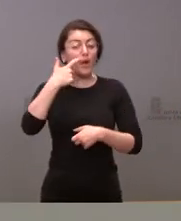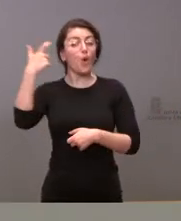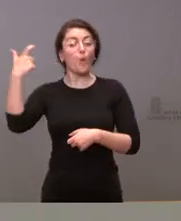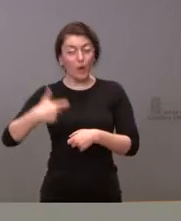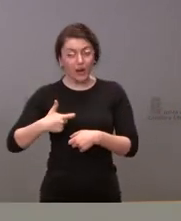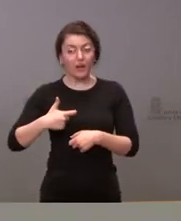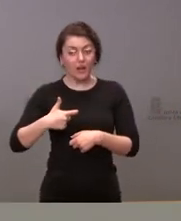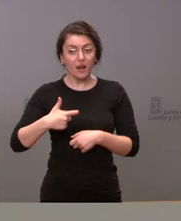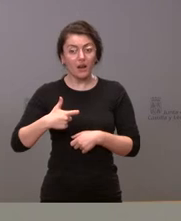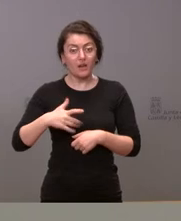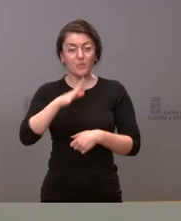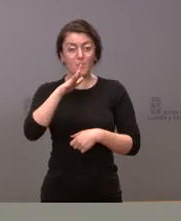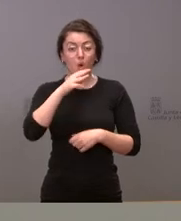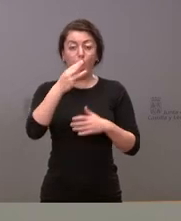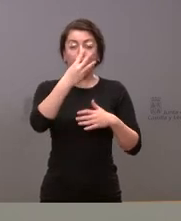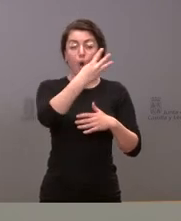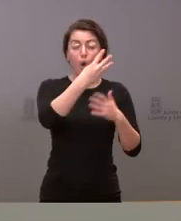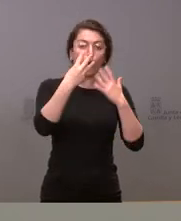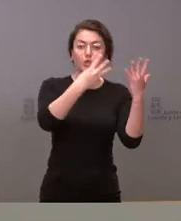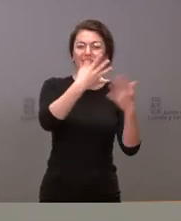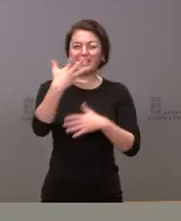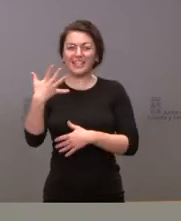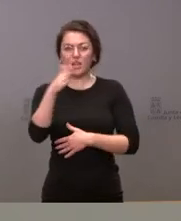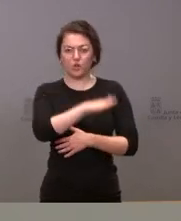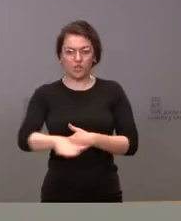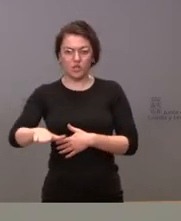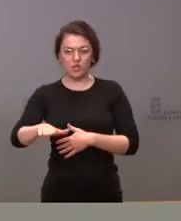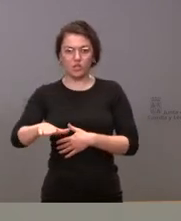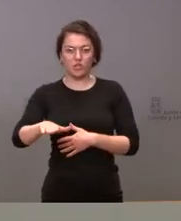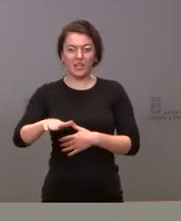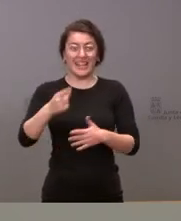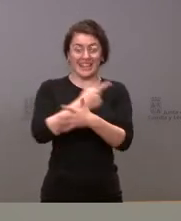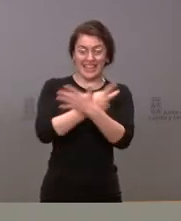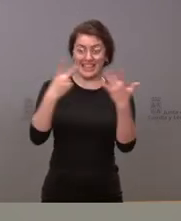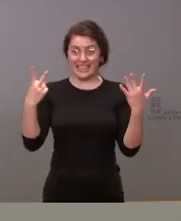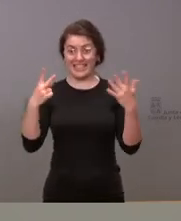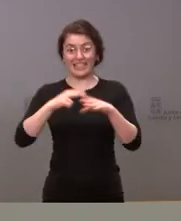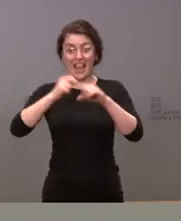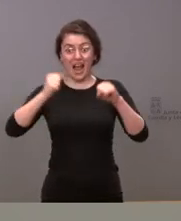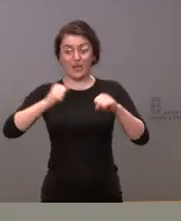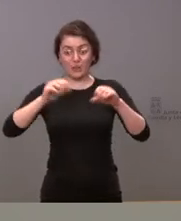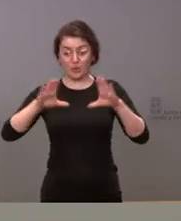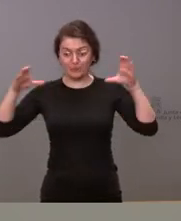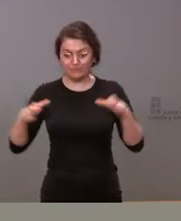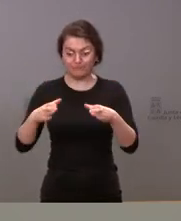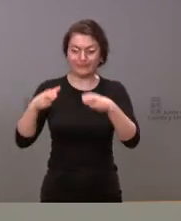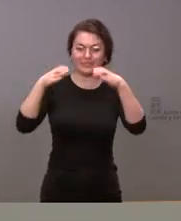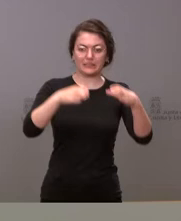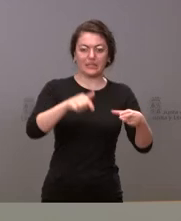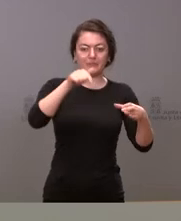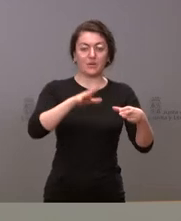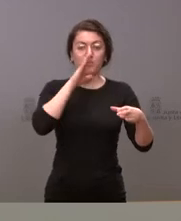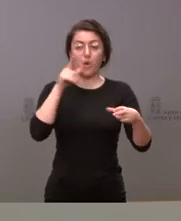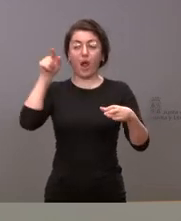concreto por los 85 niños y 17 adultos que han venido conjuntamente procedentes de este orfanato